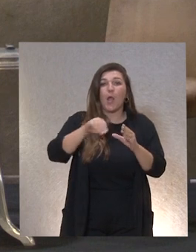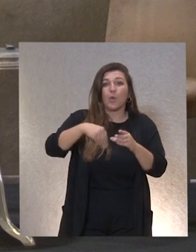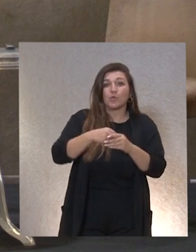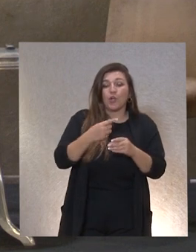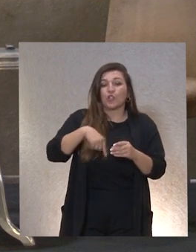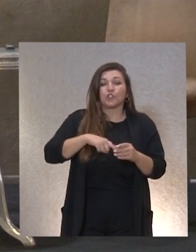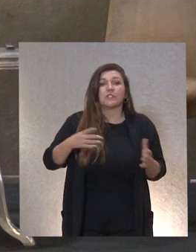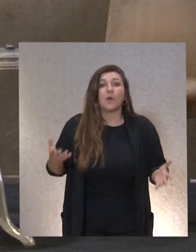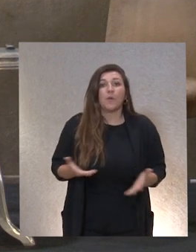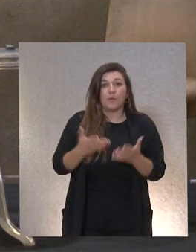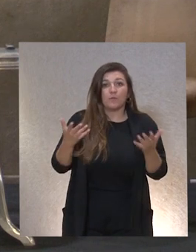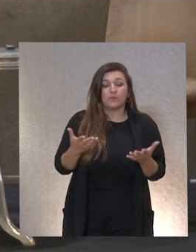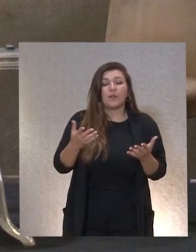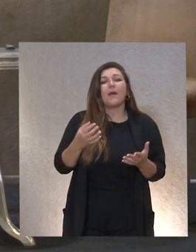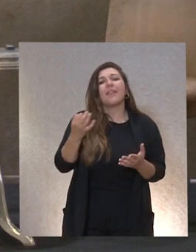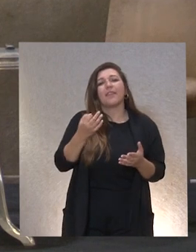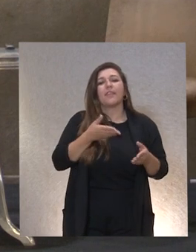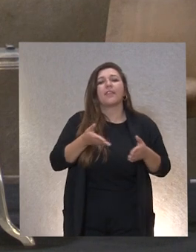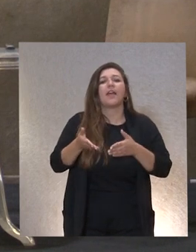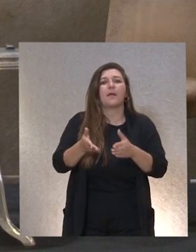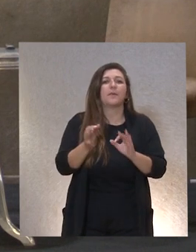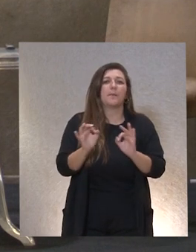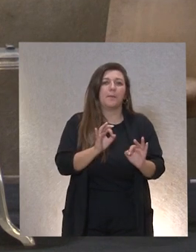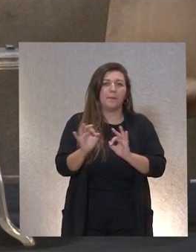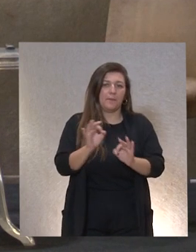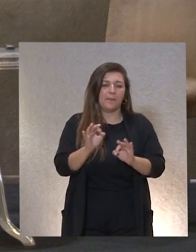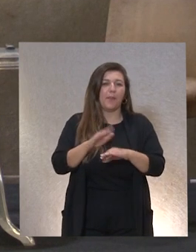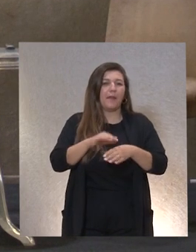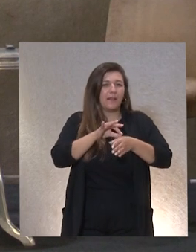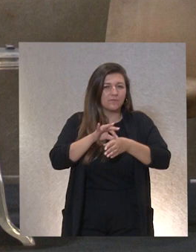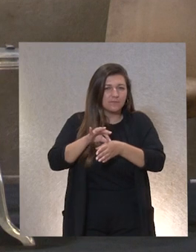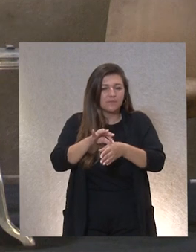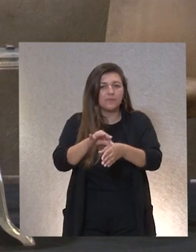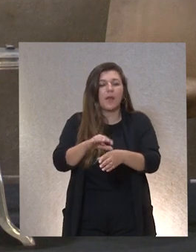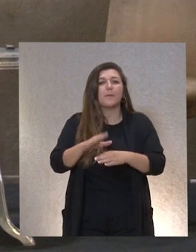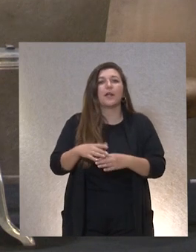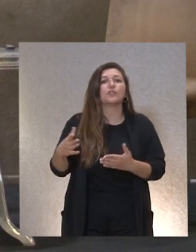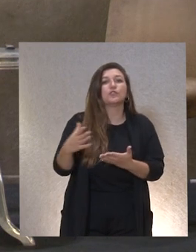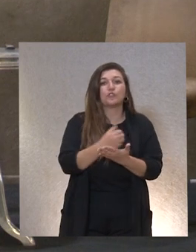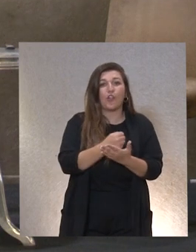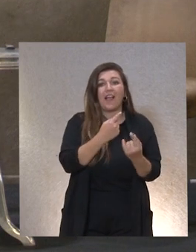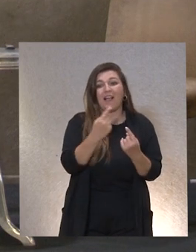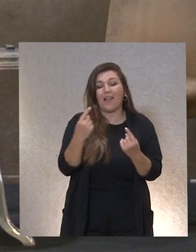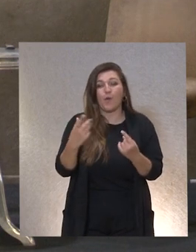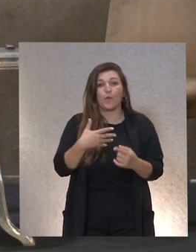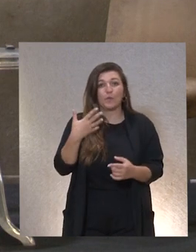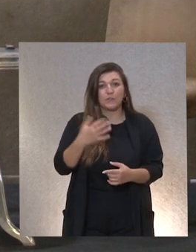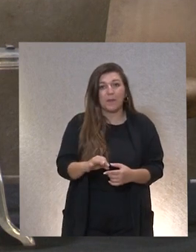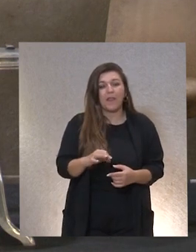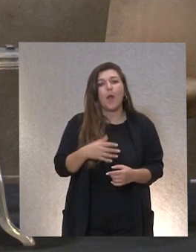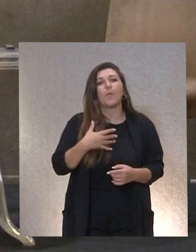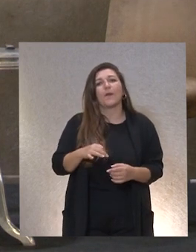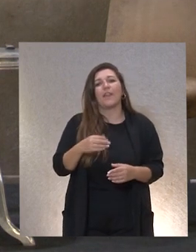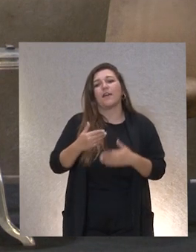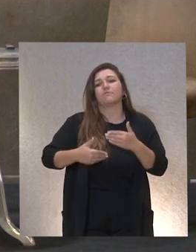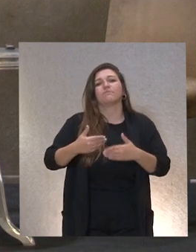debemos de generarle un camino un camino que nos sirva de orientación para que cada uno desde su posibilidad pues pueda